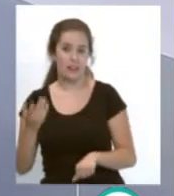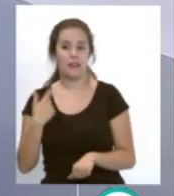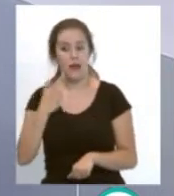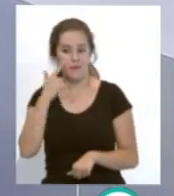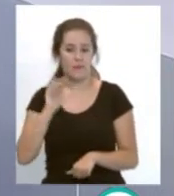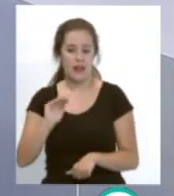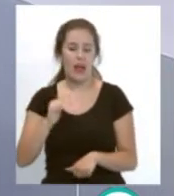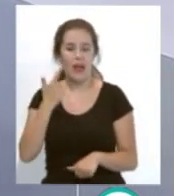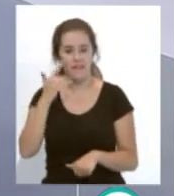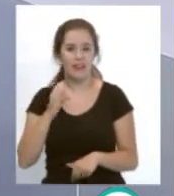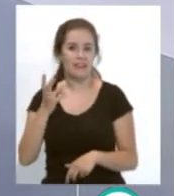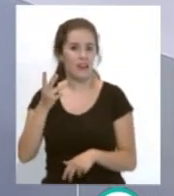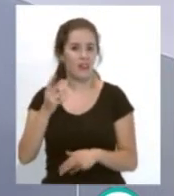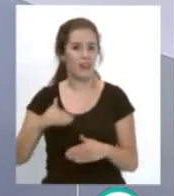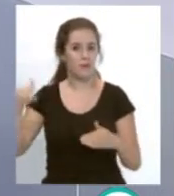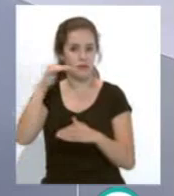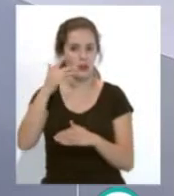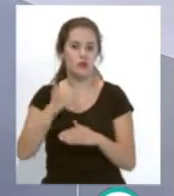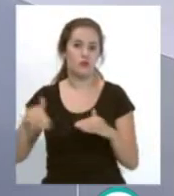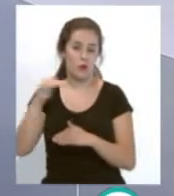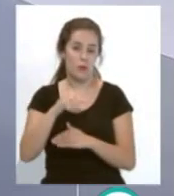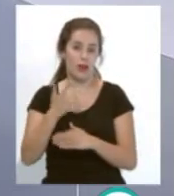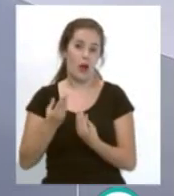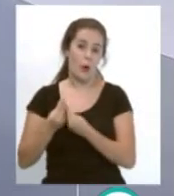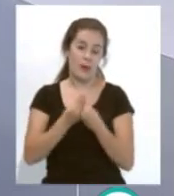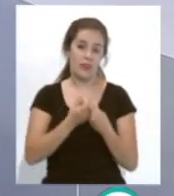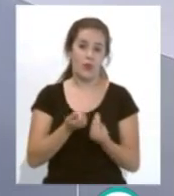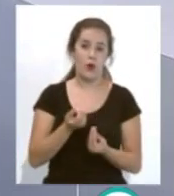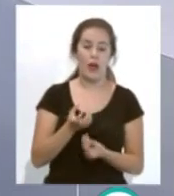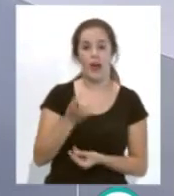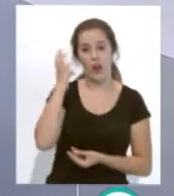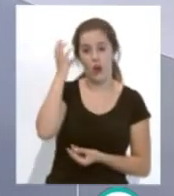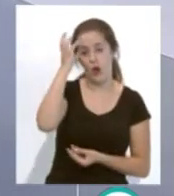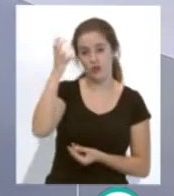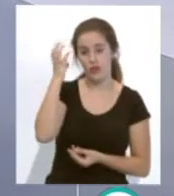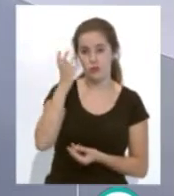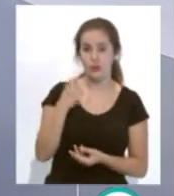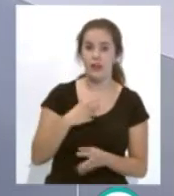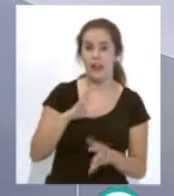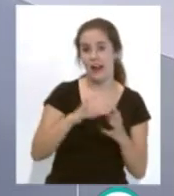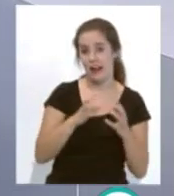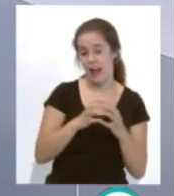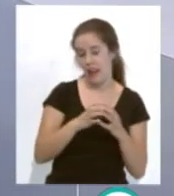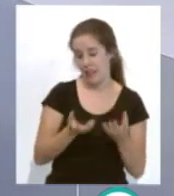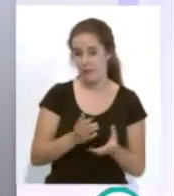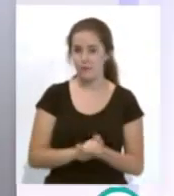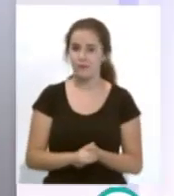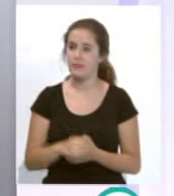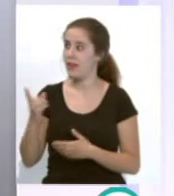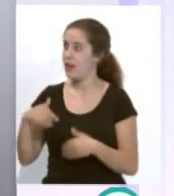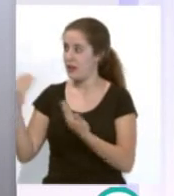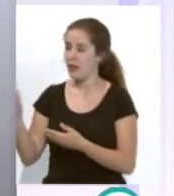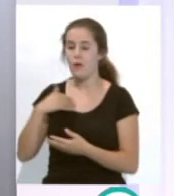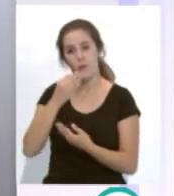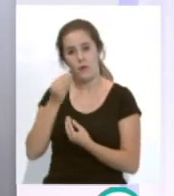el tercer equipo que sube a la Primera División acompañando al Osasuna y al Granada Club de Fútbol. Don Ignacio de la Varga, muy buenas